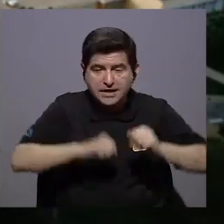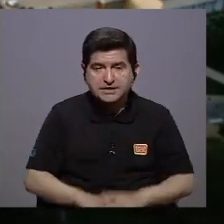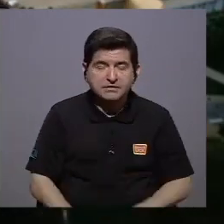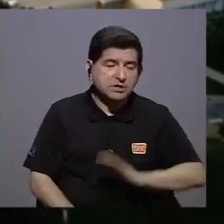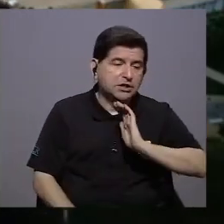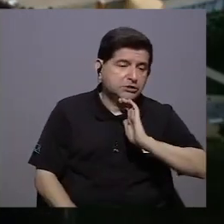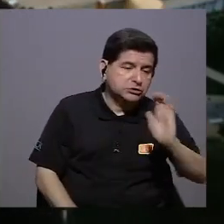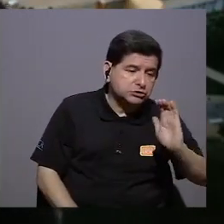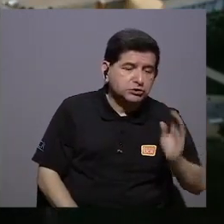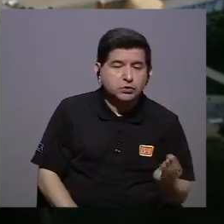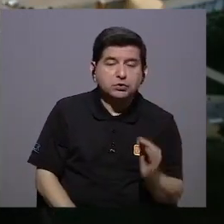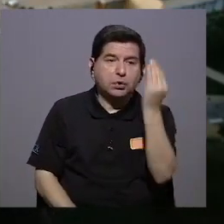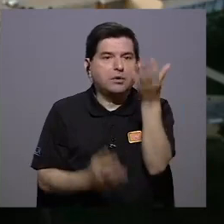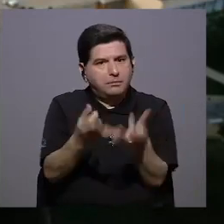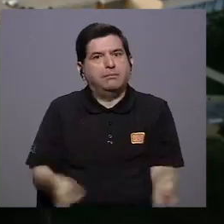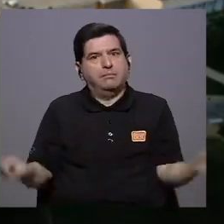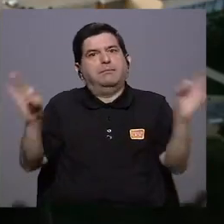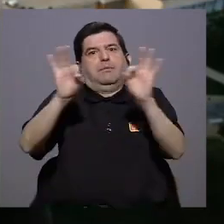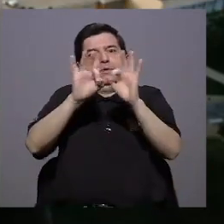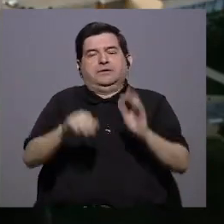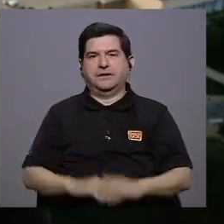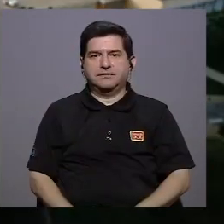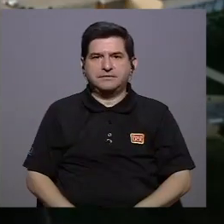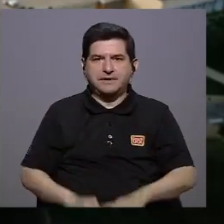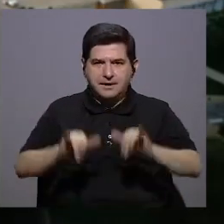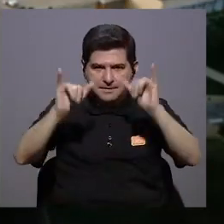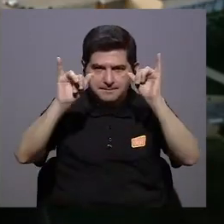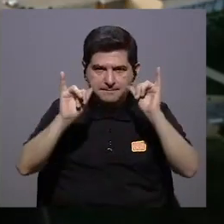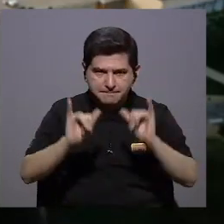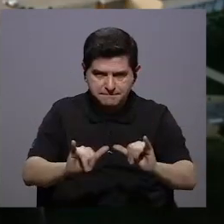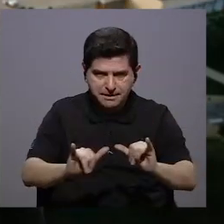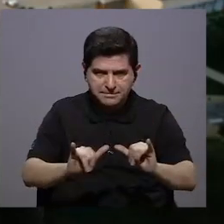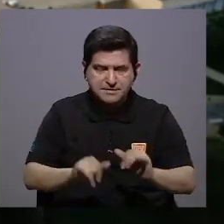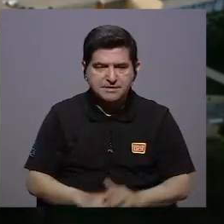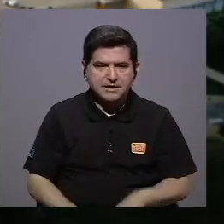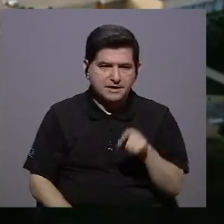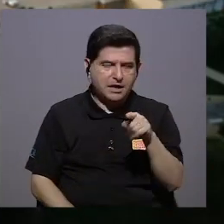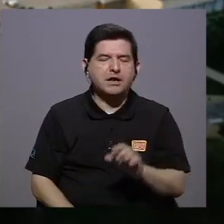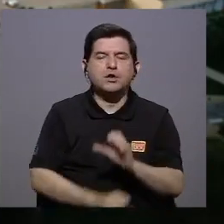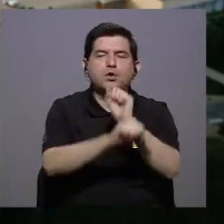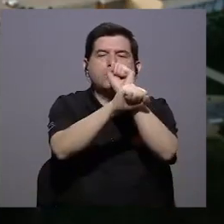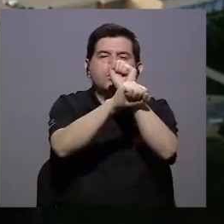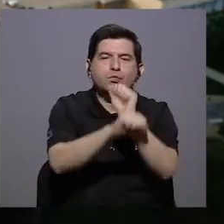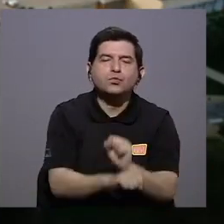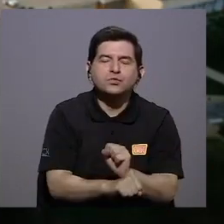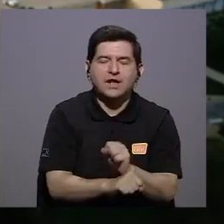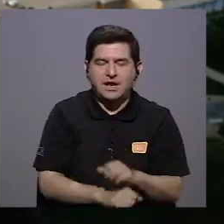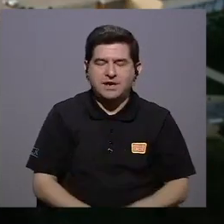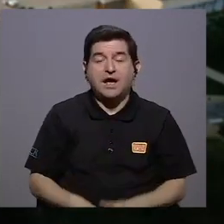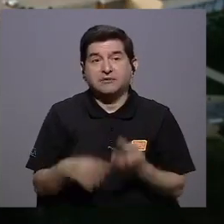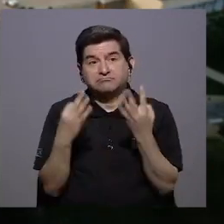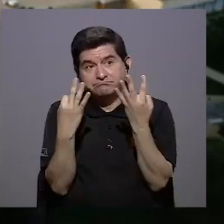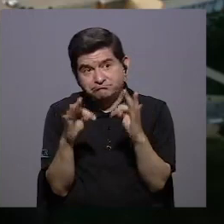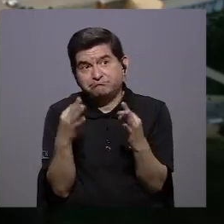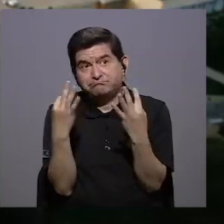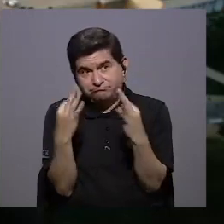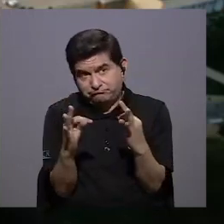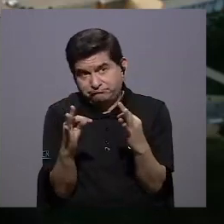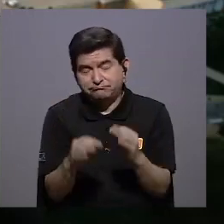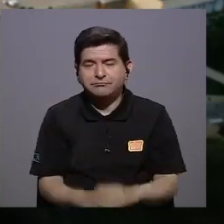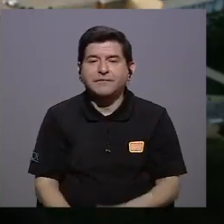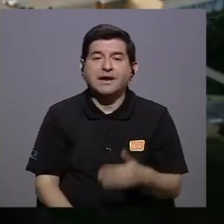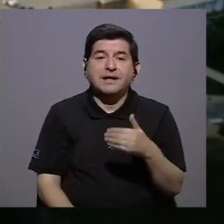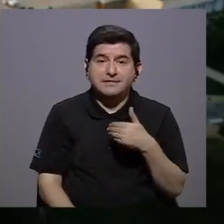para chicos y para adolescentes es fundamental es decir mantener unas rutinas en la medida de lo posible